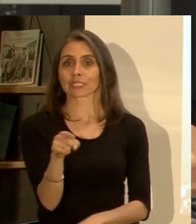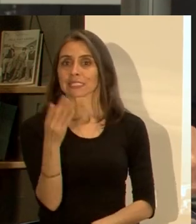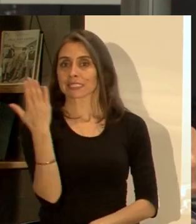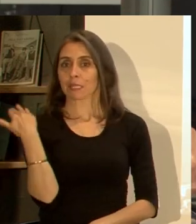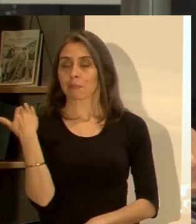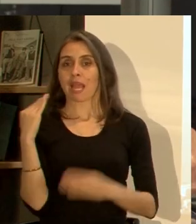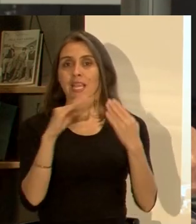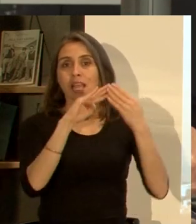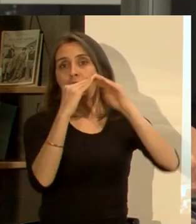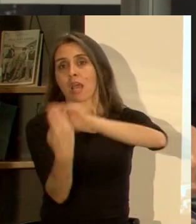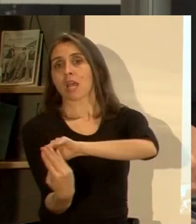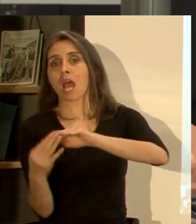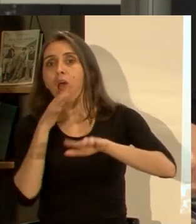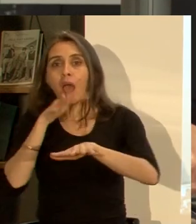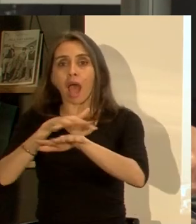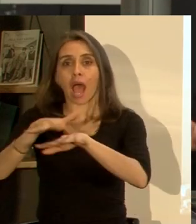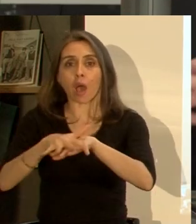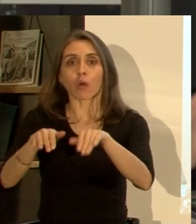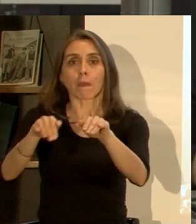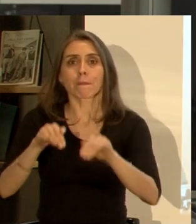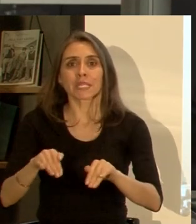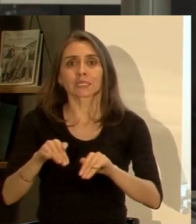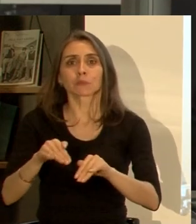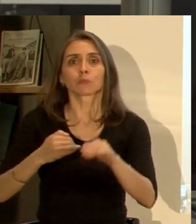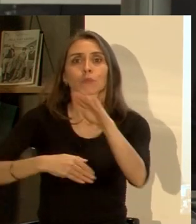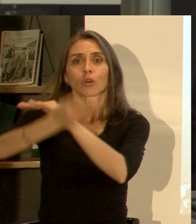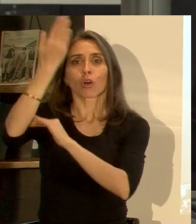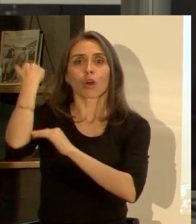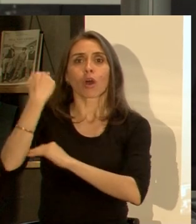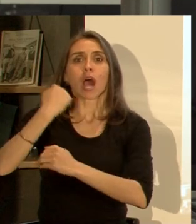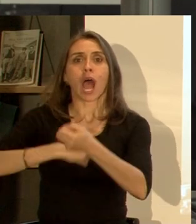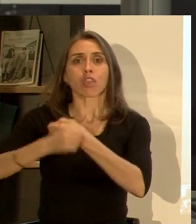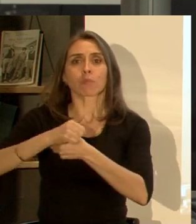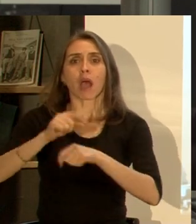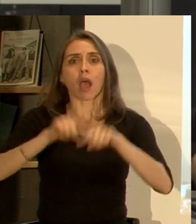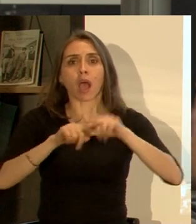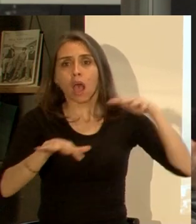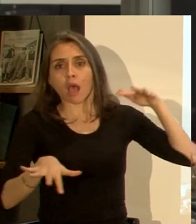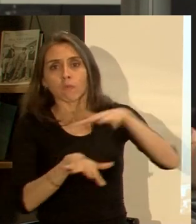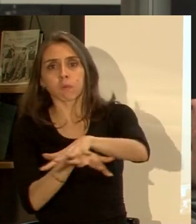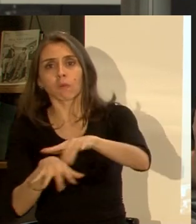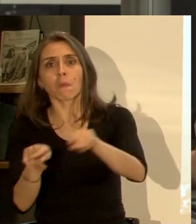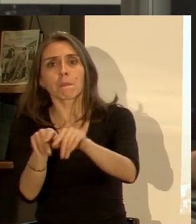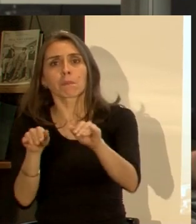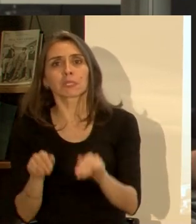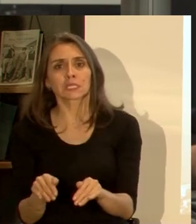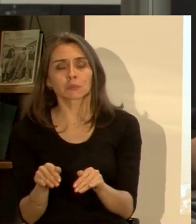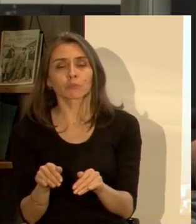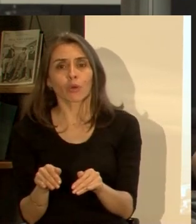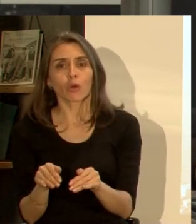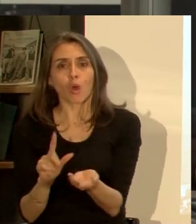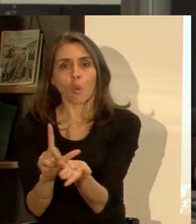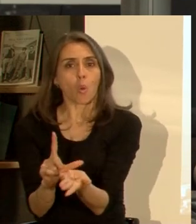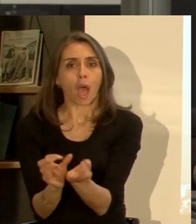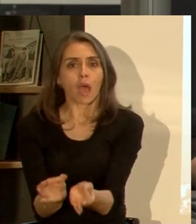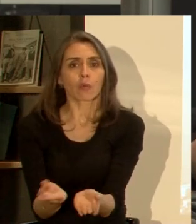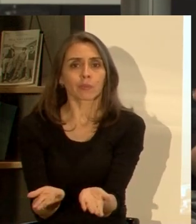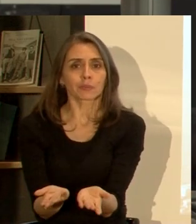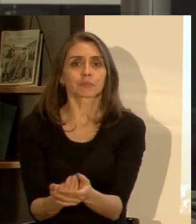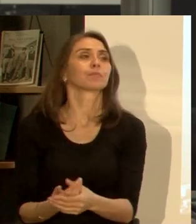pasada perdió sus casas es la misma gente que la perdió en el aluvión del año pasado entonces hay una